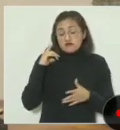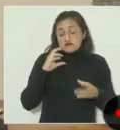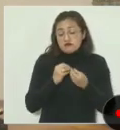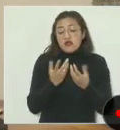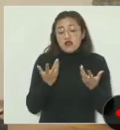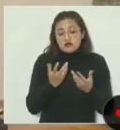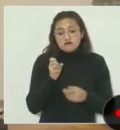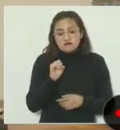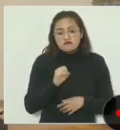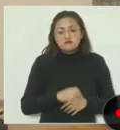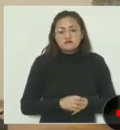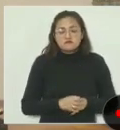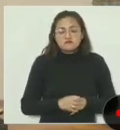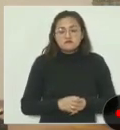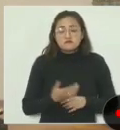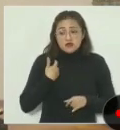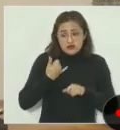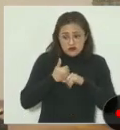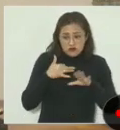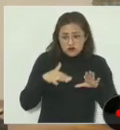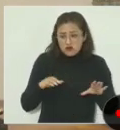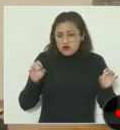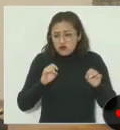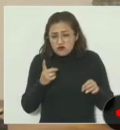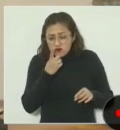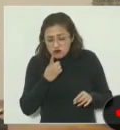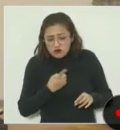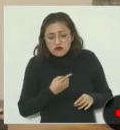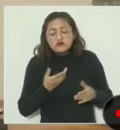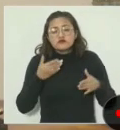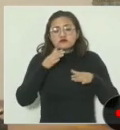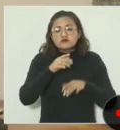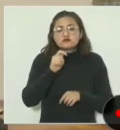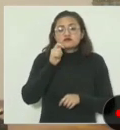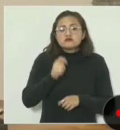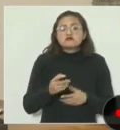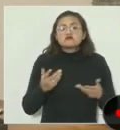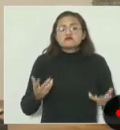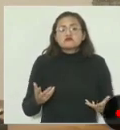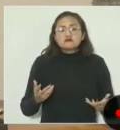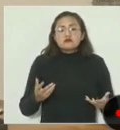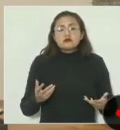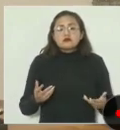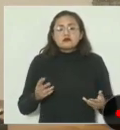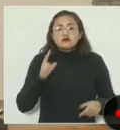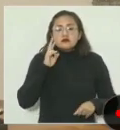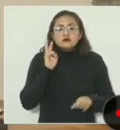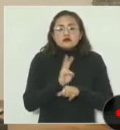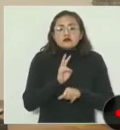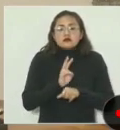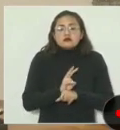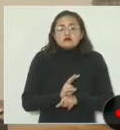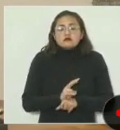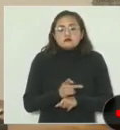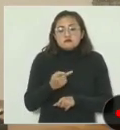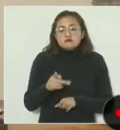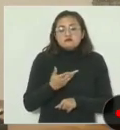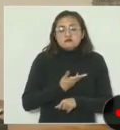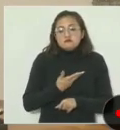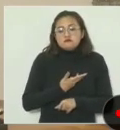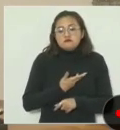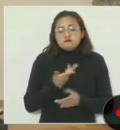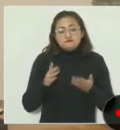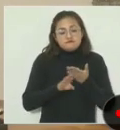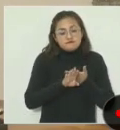pero no tenemos nosotros información sobre la vigilancia de tomas clandestinas. Hemos